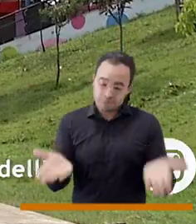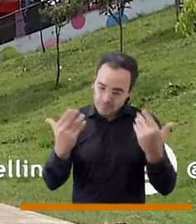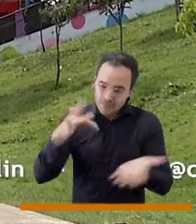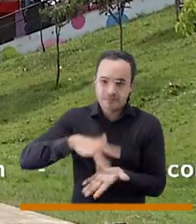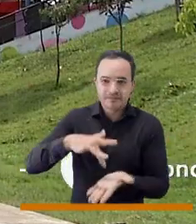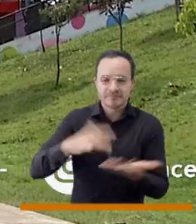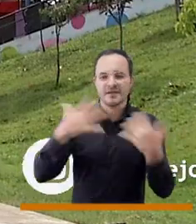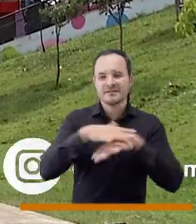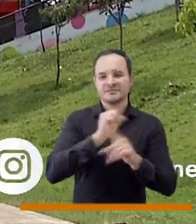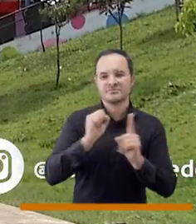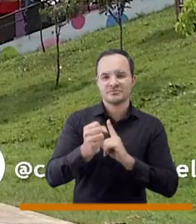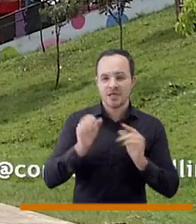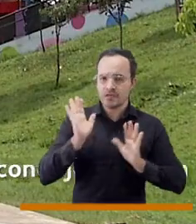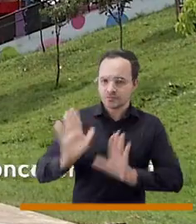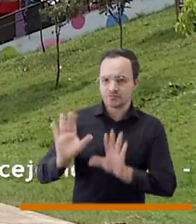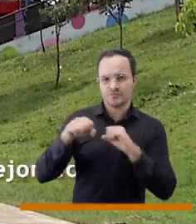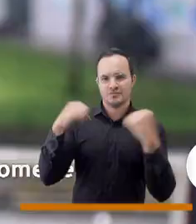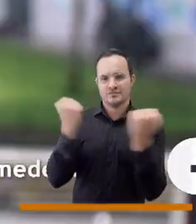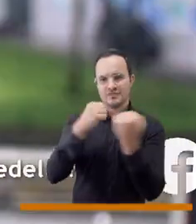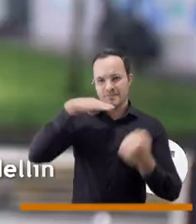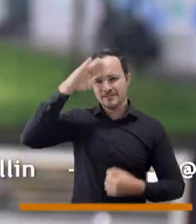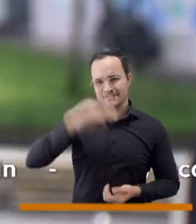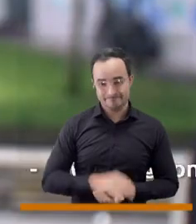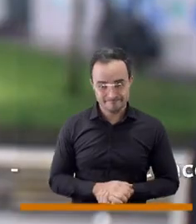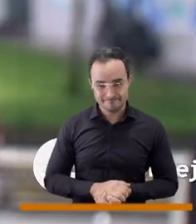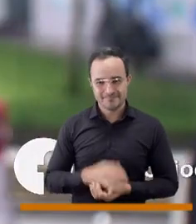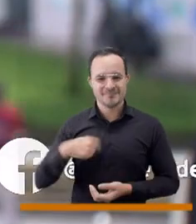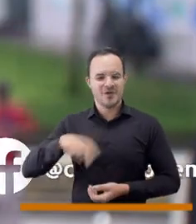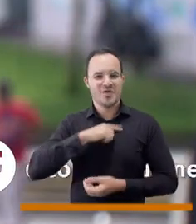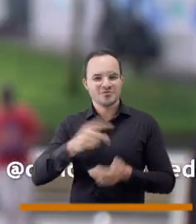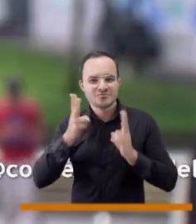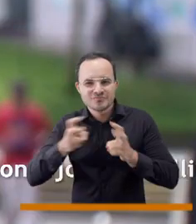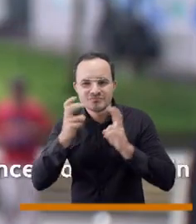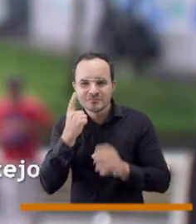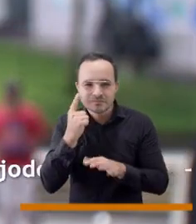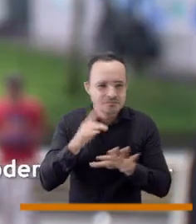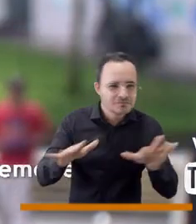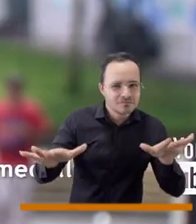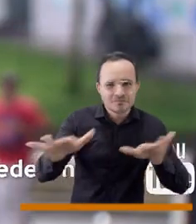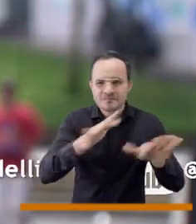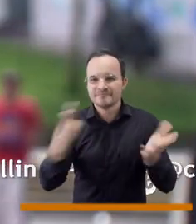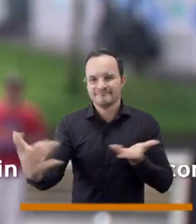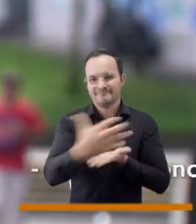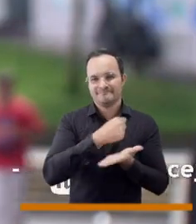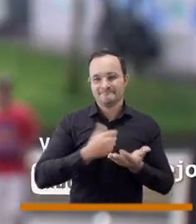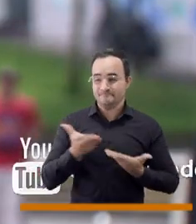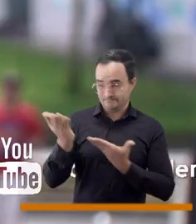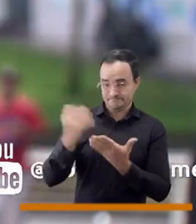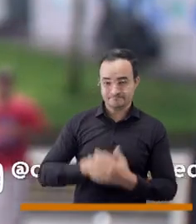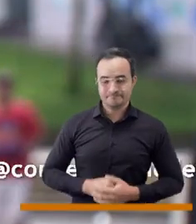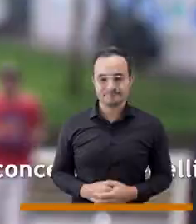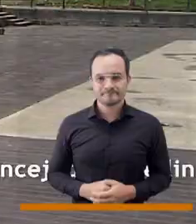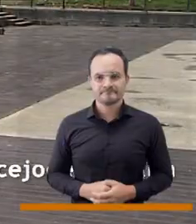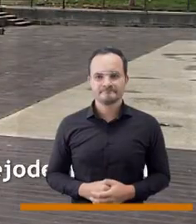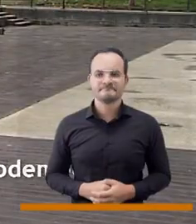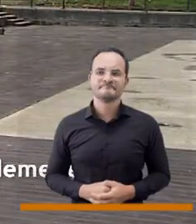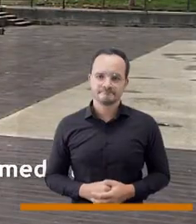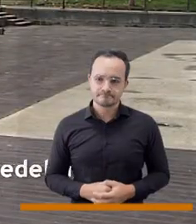como arroba Consejo Medellín, en Facebook y YouTube como Consejo de Medellín. Los estamos escuchando. Siga usted, Katherine.